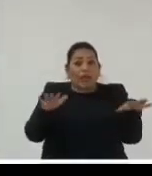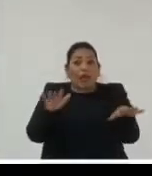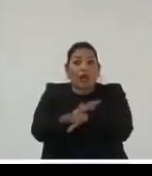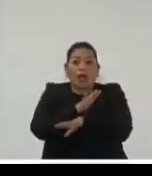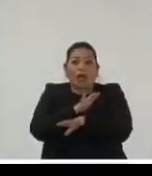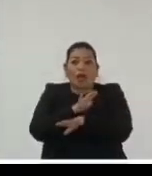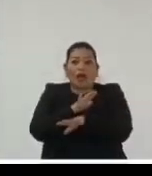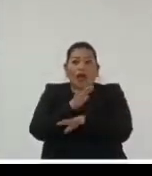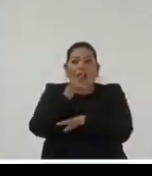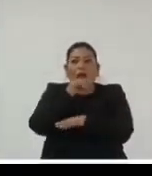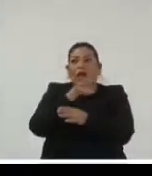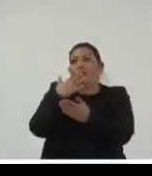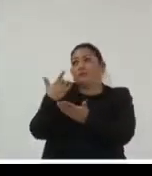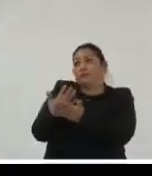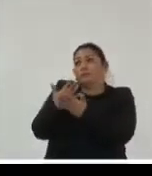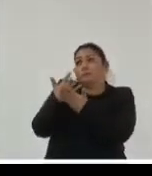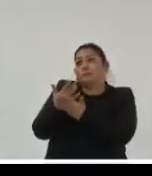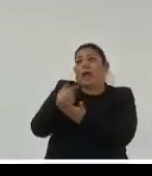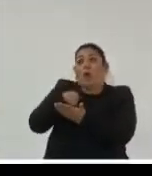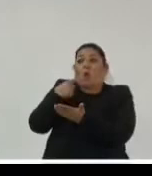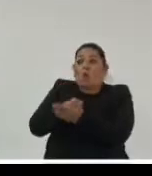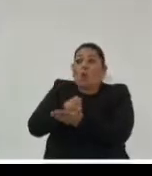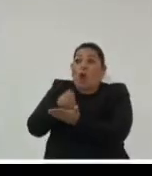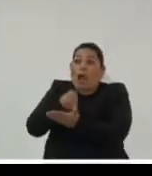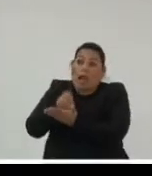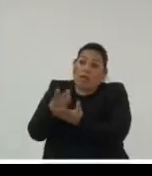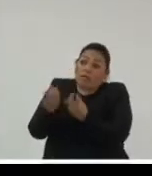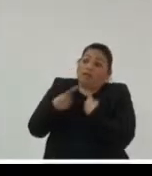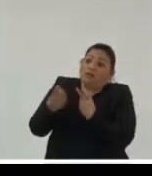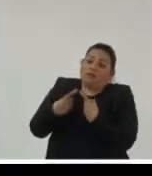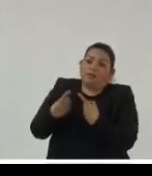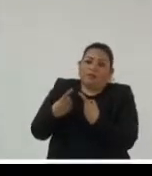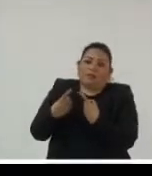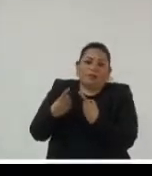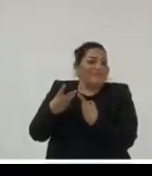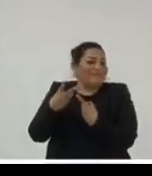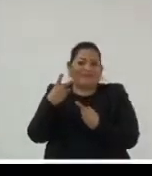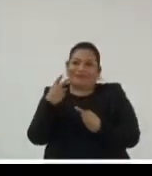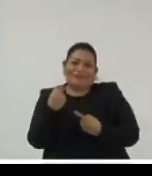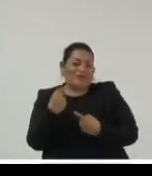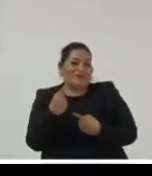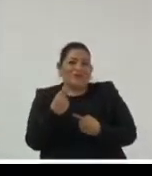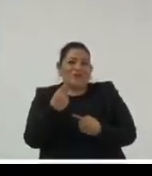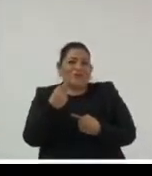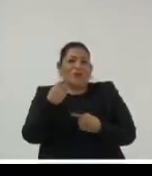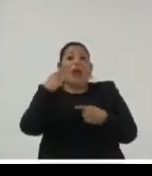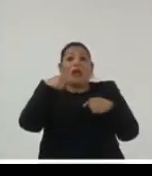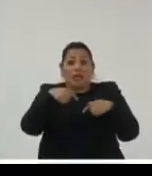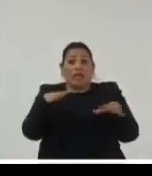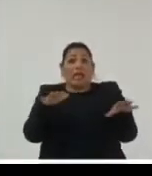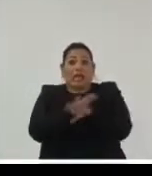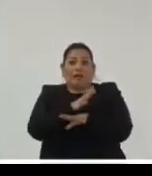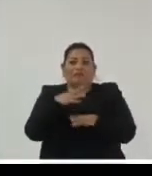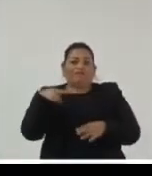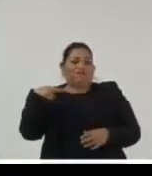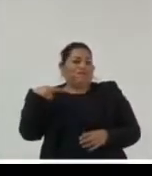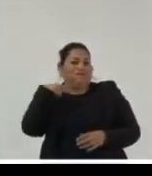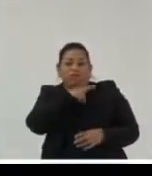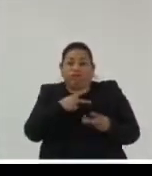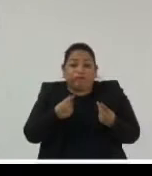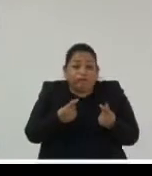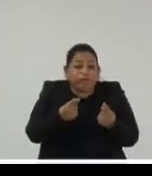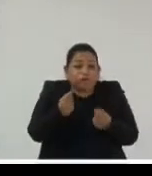llega porque nosotros lo exigimos o porque nos lo demandan los usuarios en este caso el cambio llegó porque lo